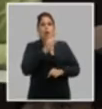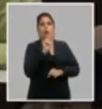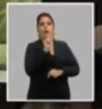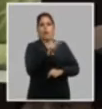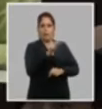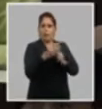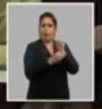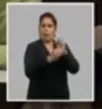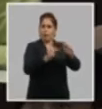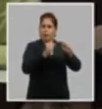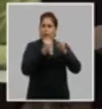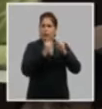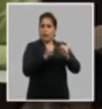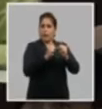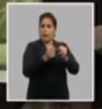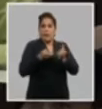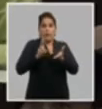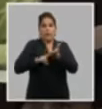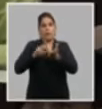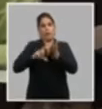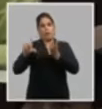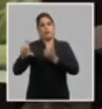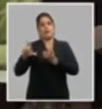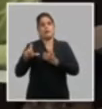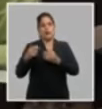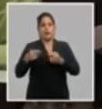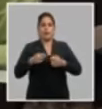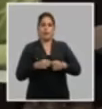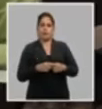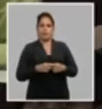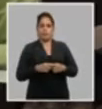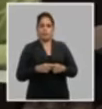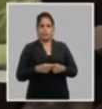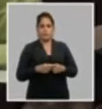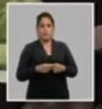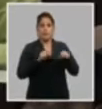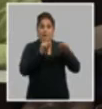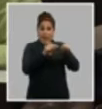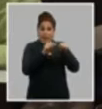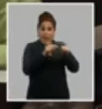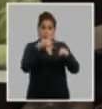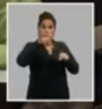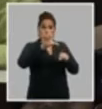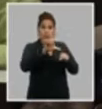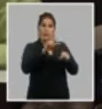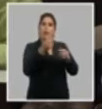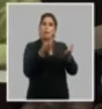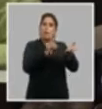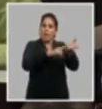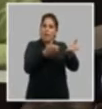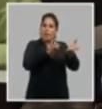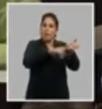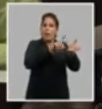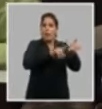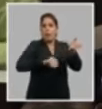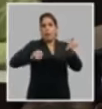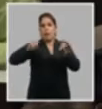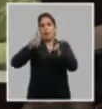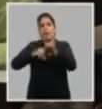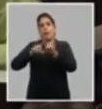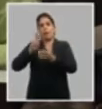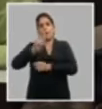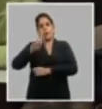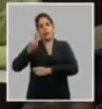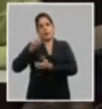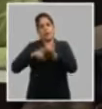que después fortalezca consecuentemente la vanguardia partidista ahí está el crecimiento que buscamos pero el crecimiento también que